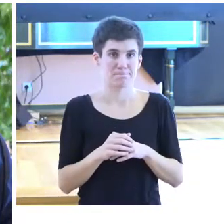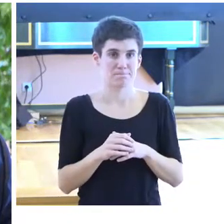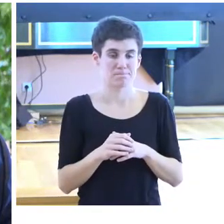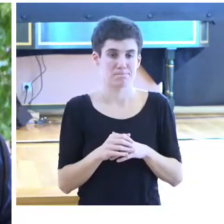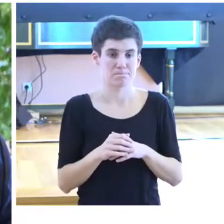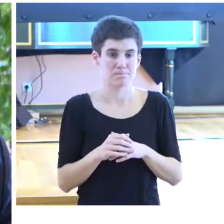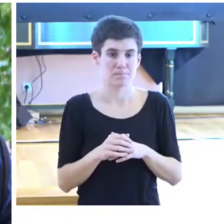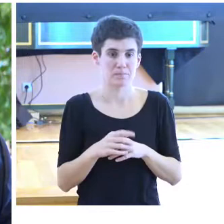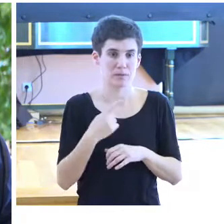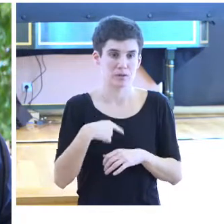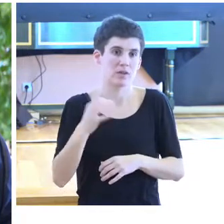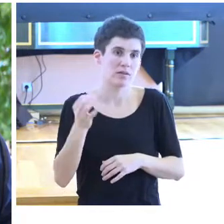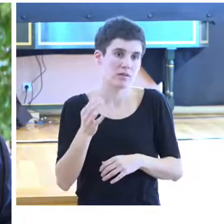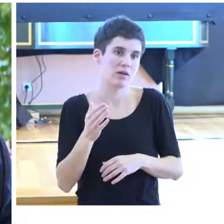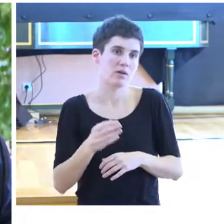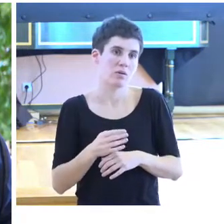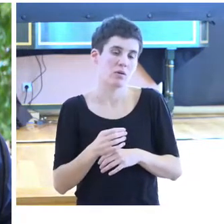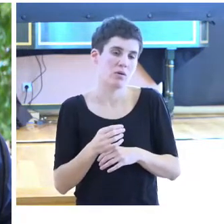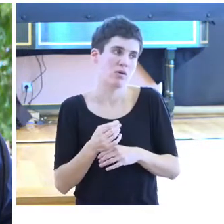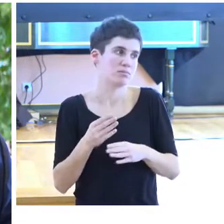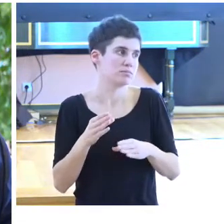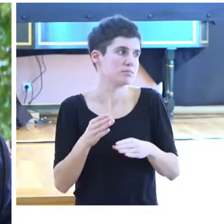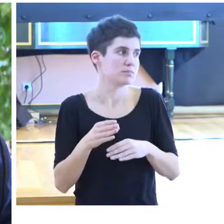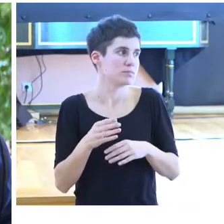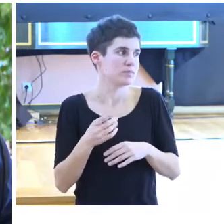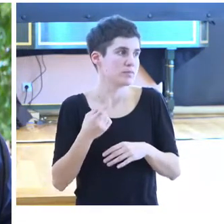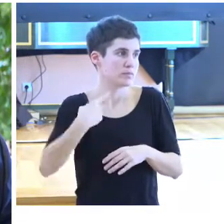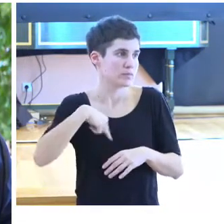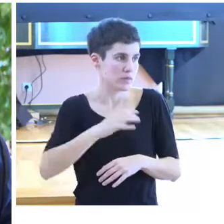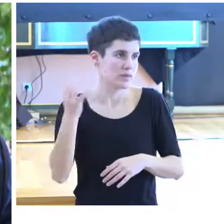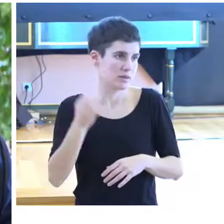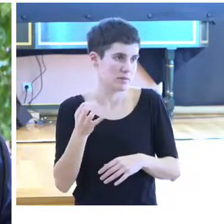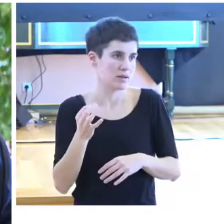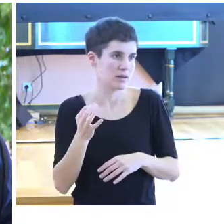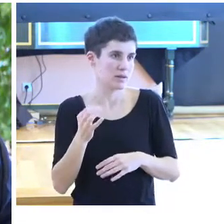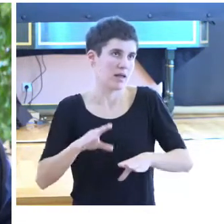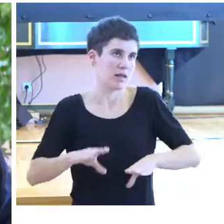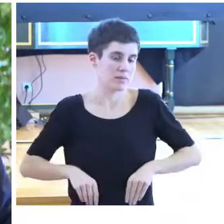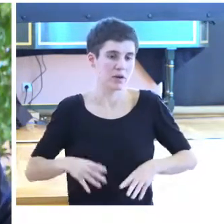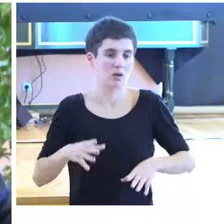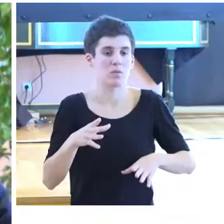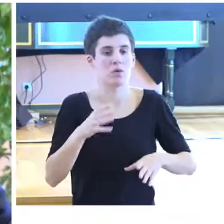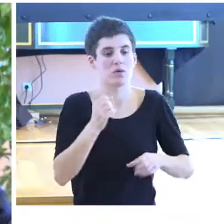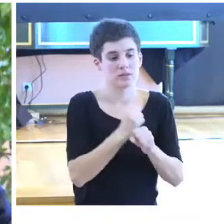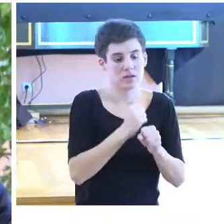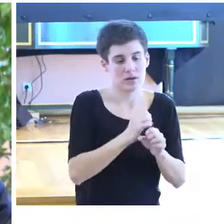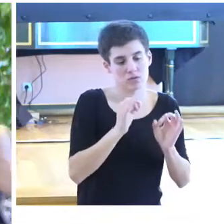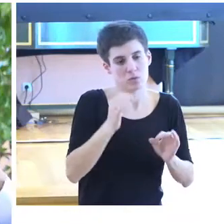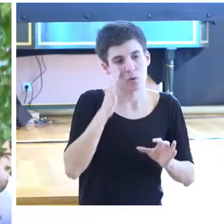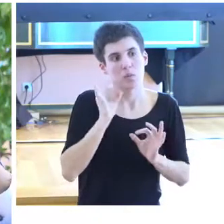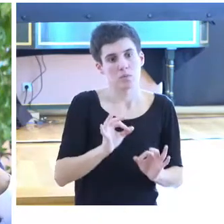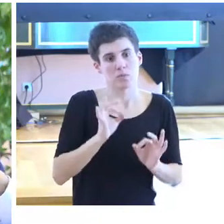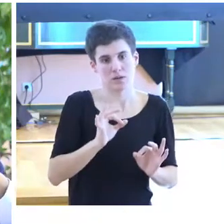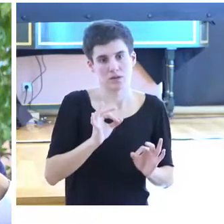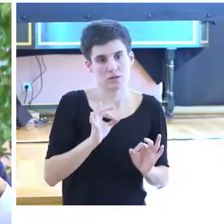Y tenemos que reconocer que la tarea que desarrollan tiene un riesgo real y,